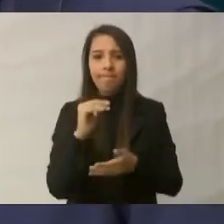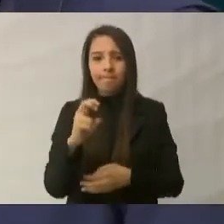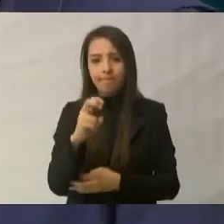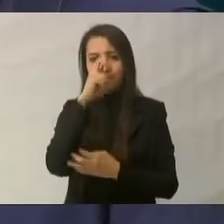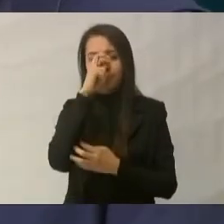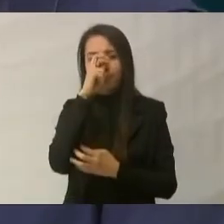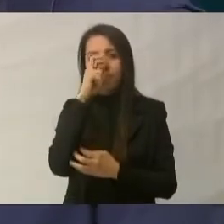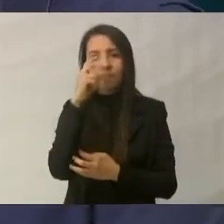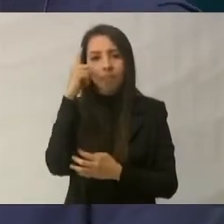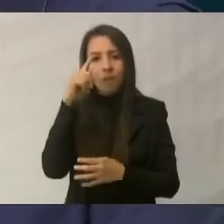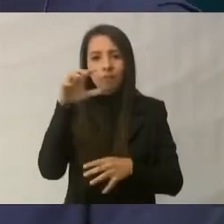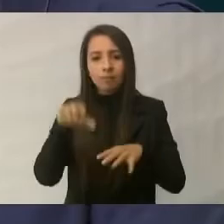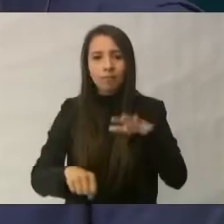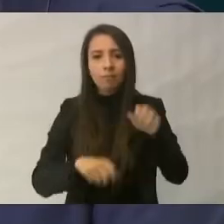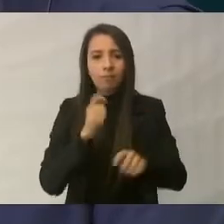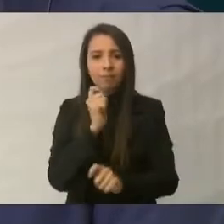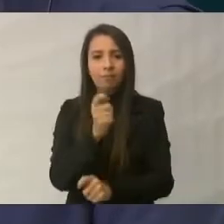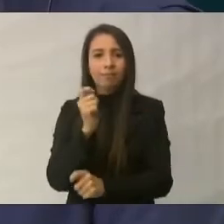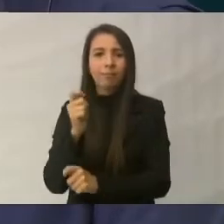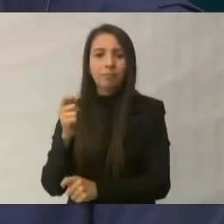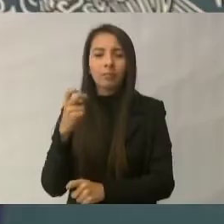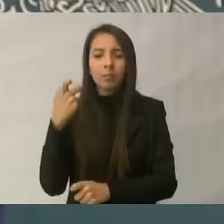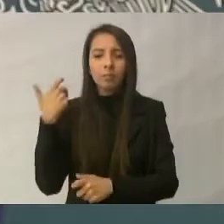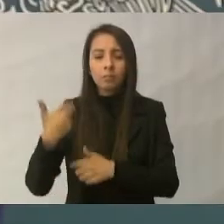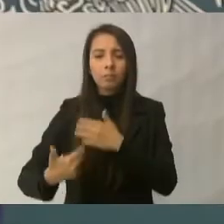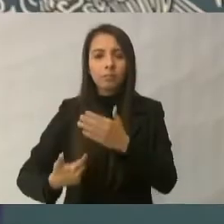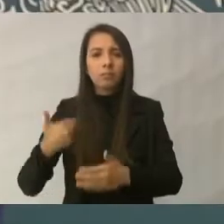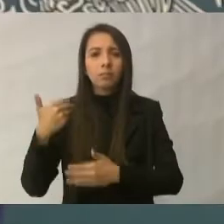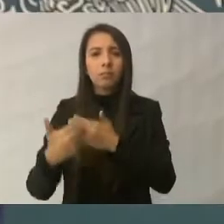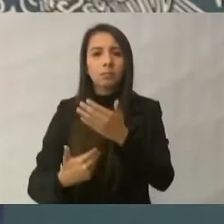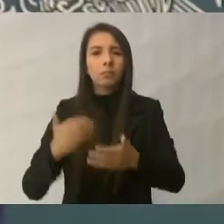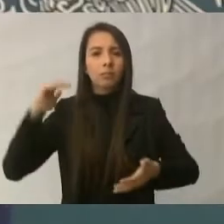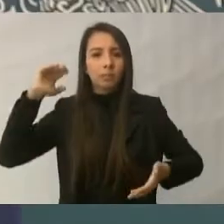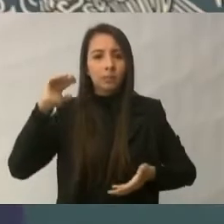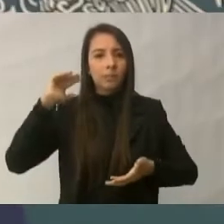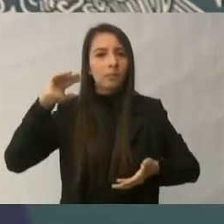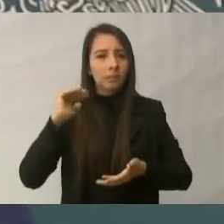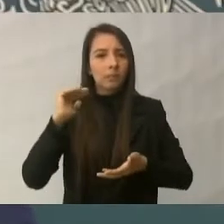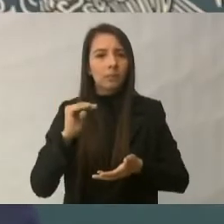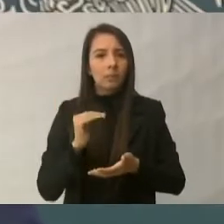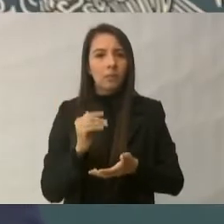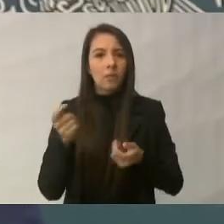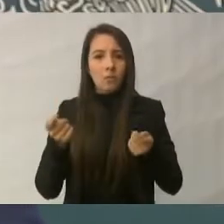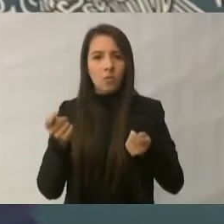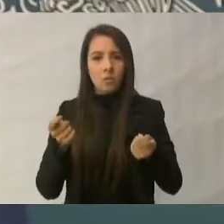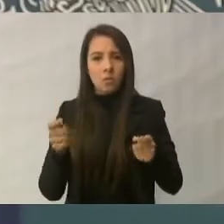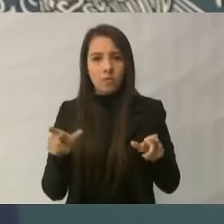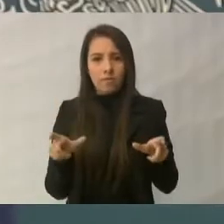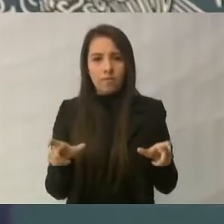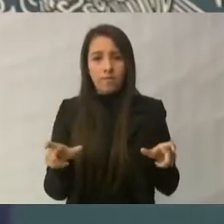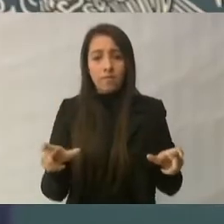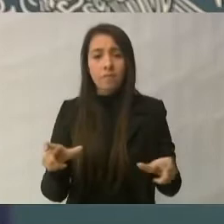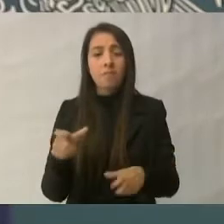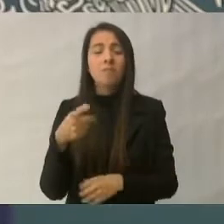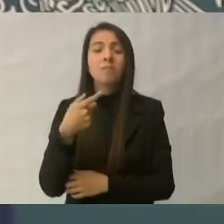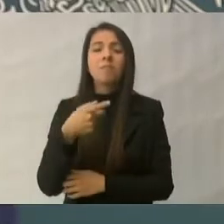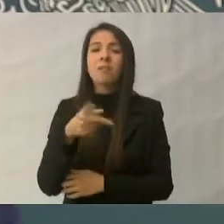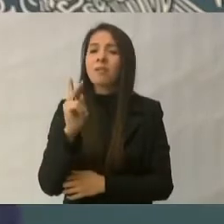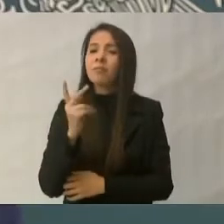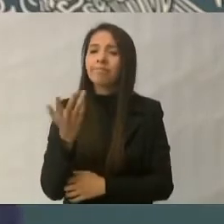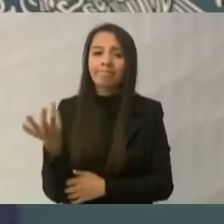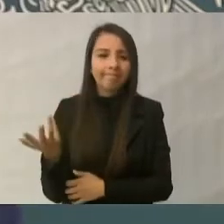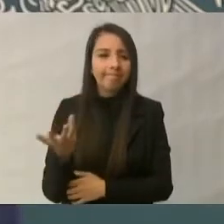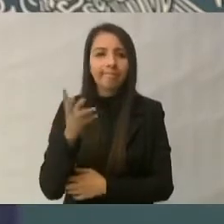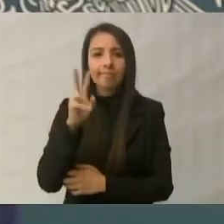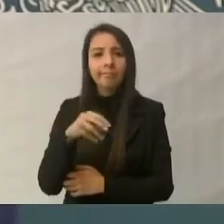que se han ido implementando a lo largo de los años. A pesar de ello, y siguiendo sus instrucciones, Presidente, en